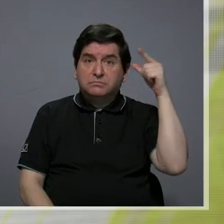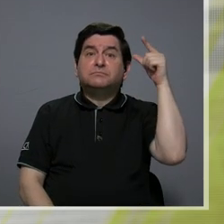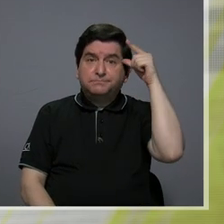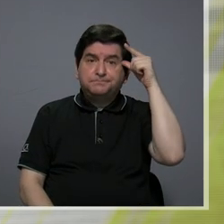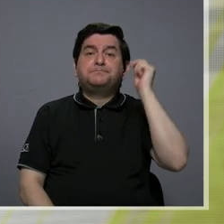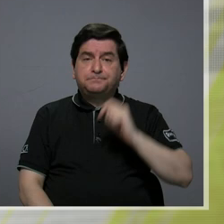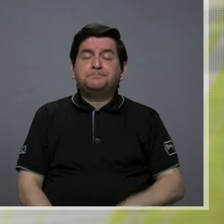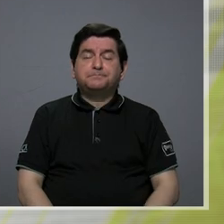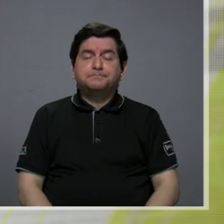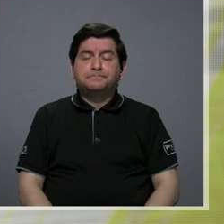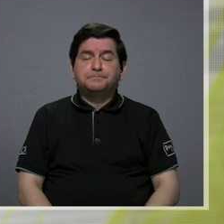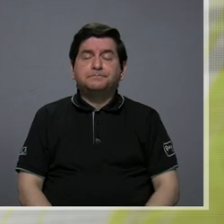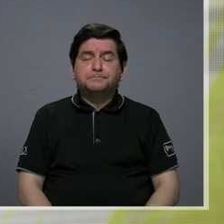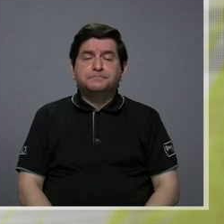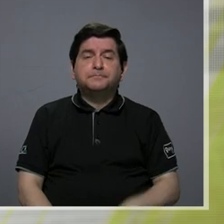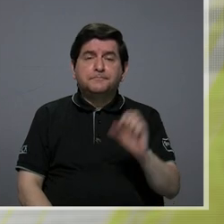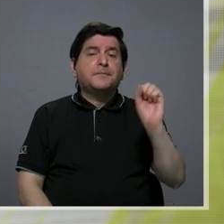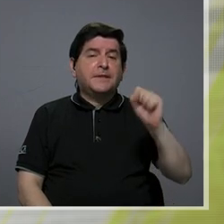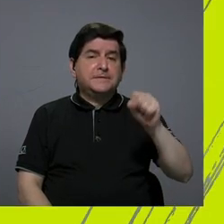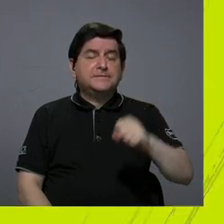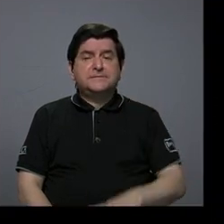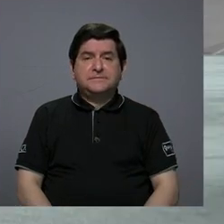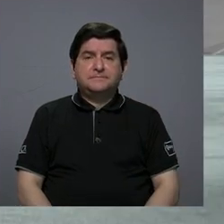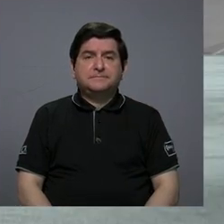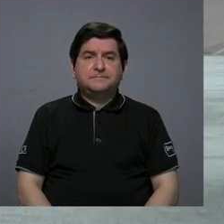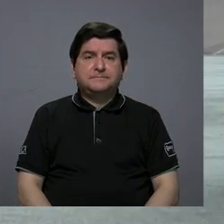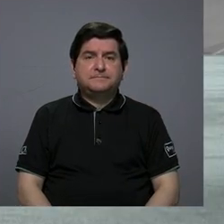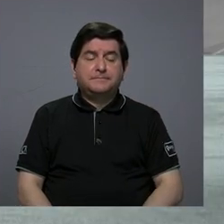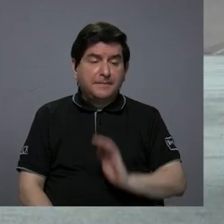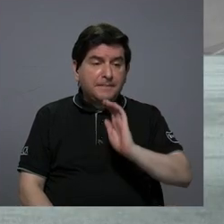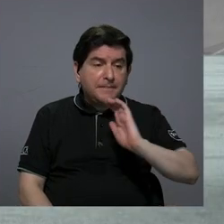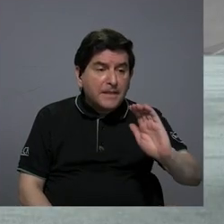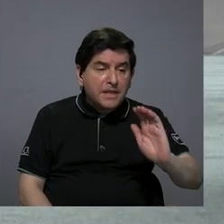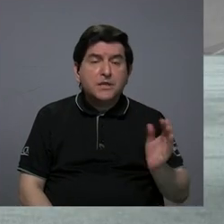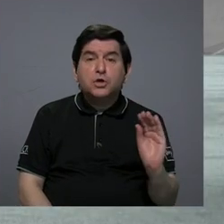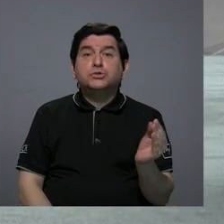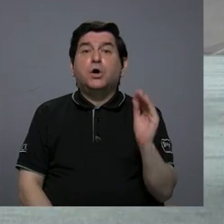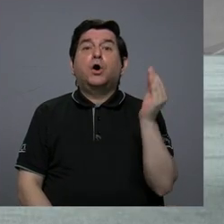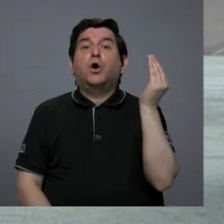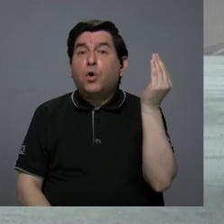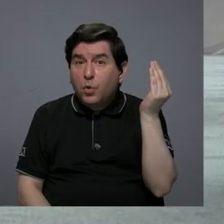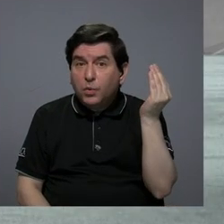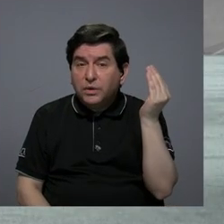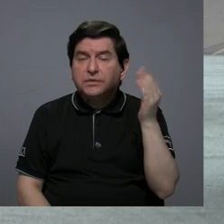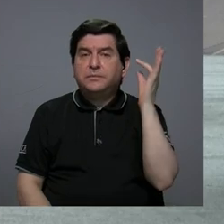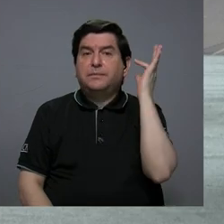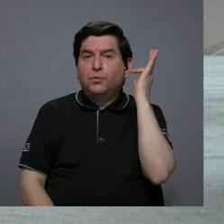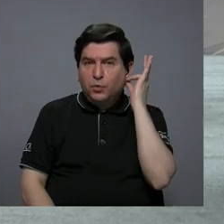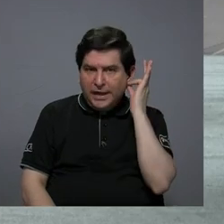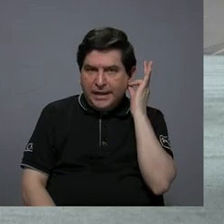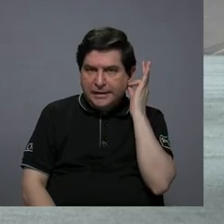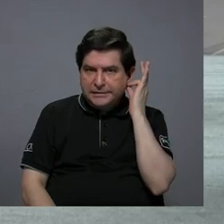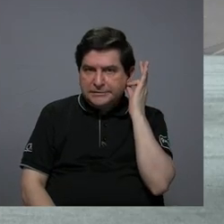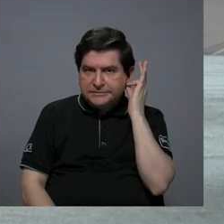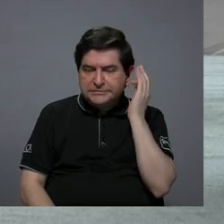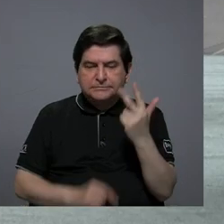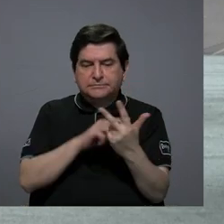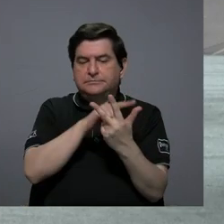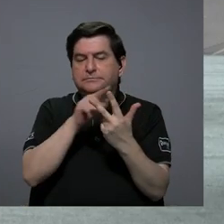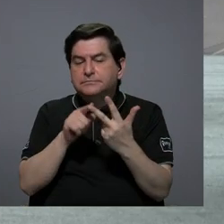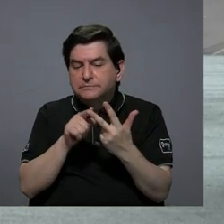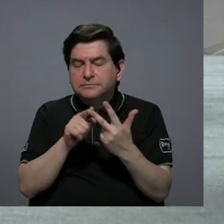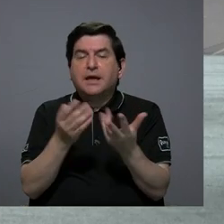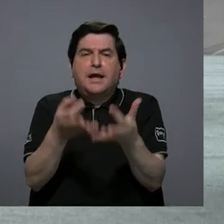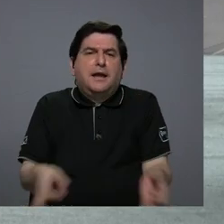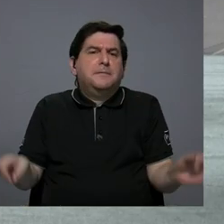sin duda tanto los niños como jóvenes como mujeres y